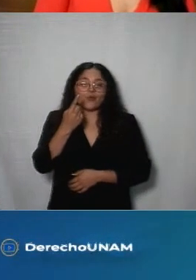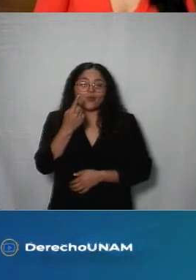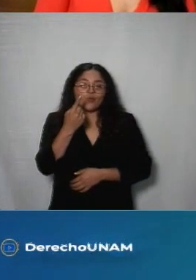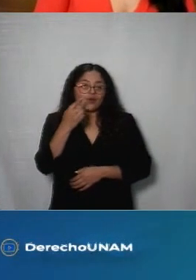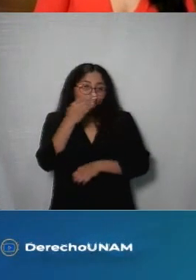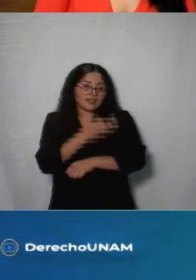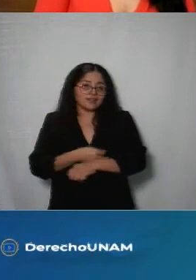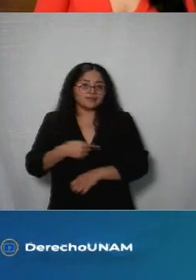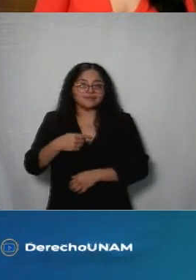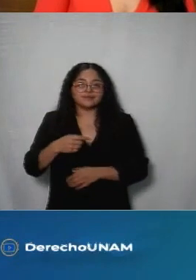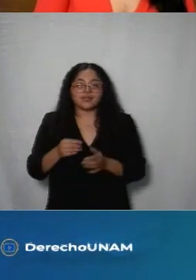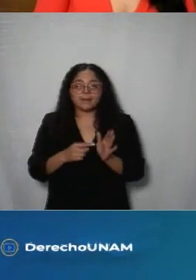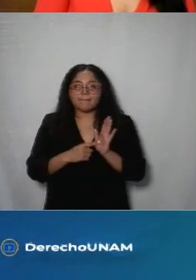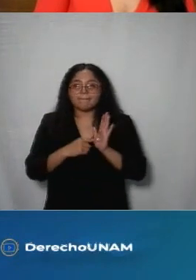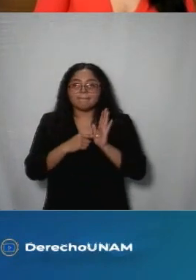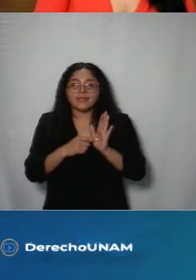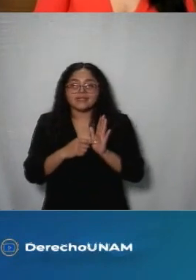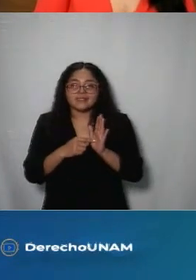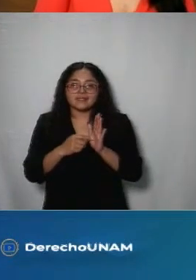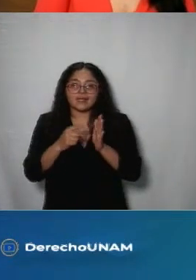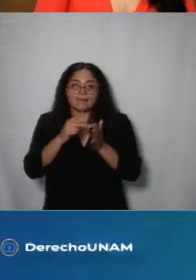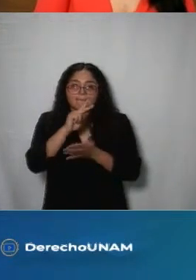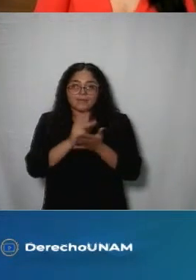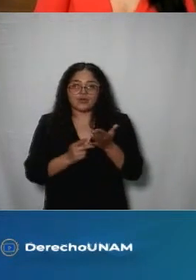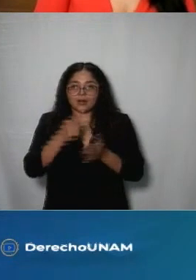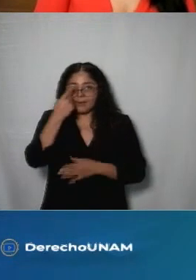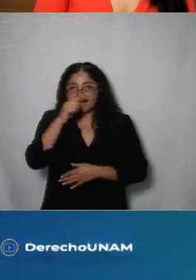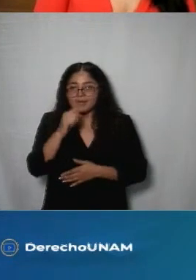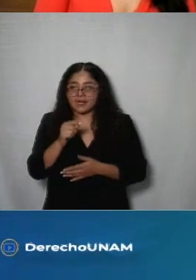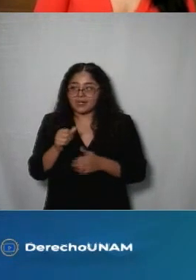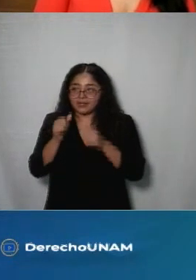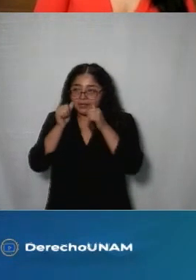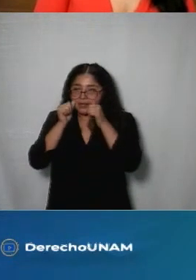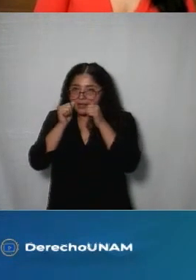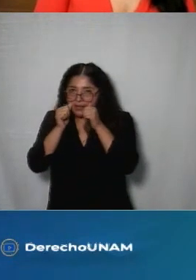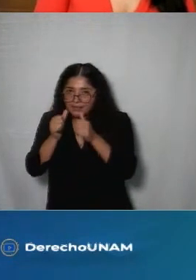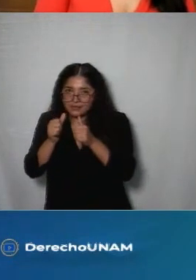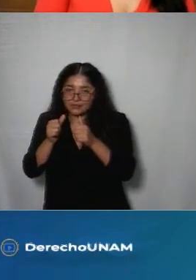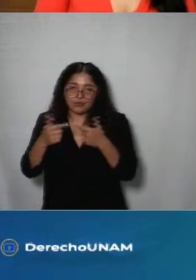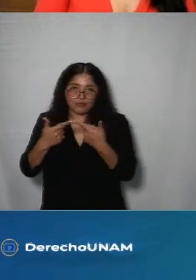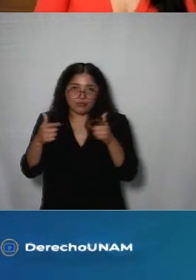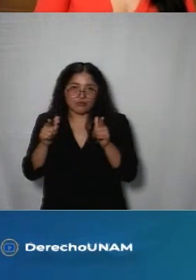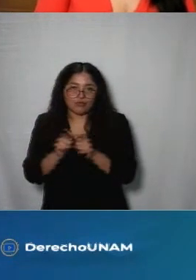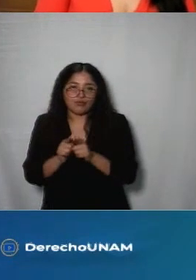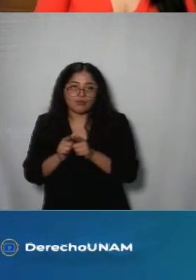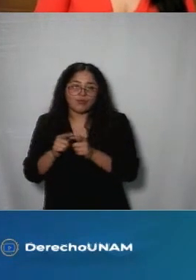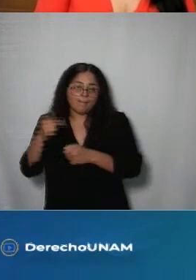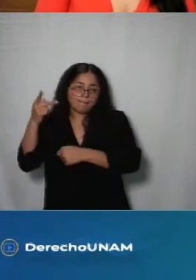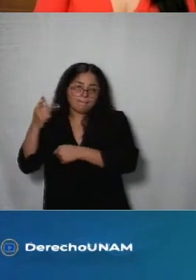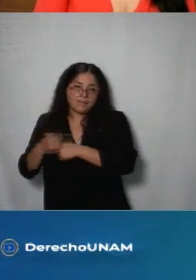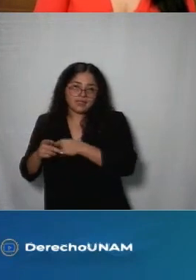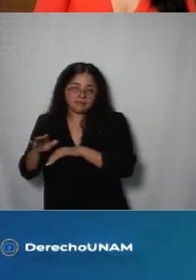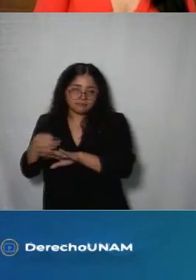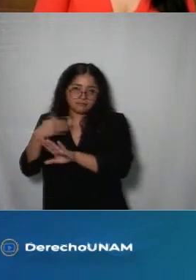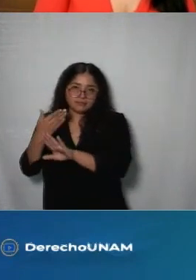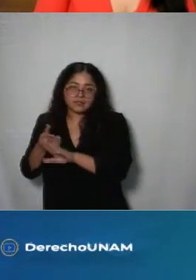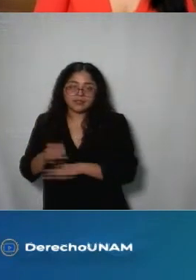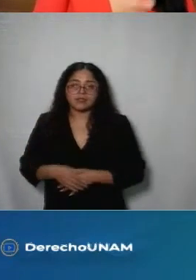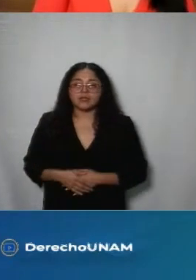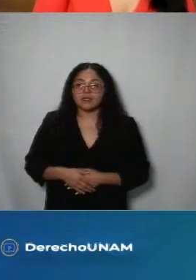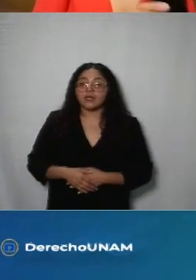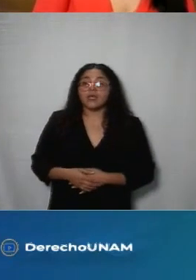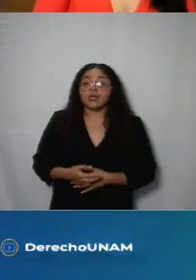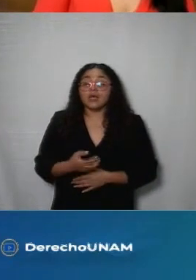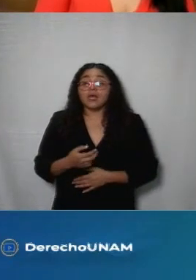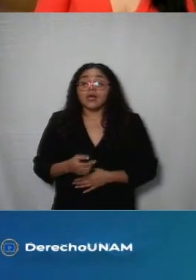tarde fue la presentación y aprobación de un programa de mentorías para apoyar a grupos vulnerables en derechos arco y portabilidad se presentaron